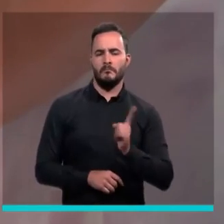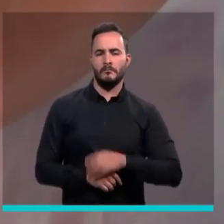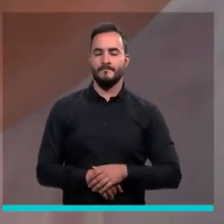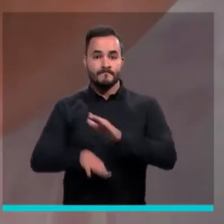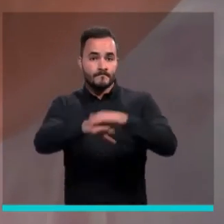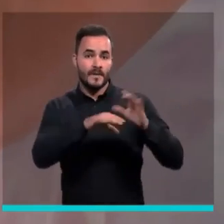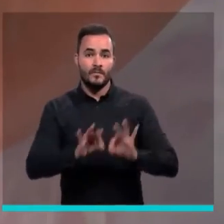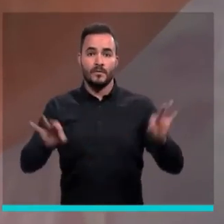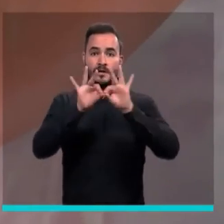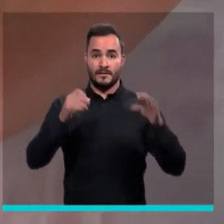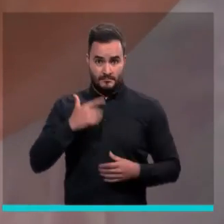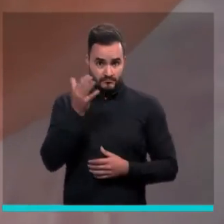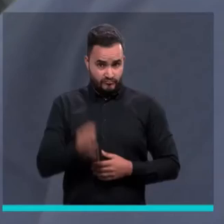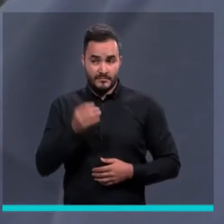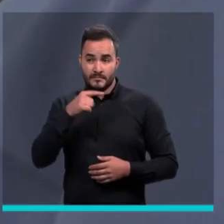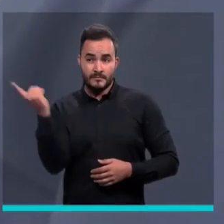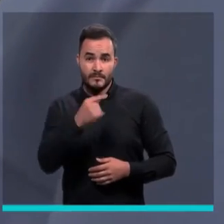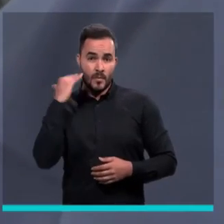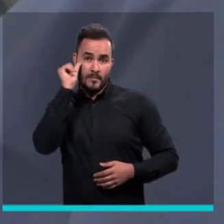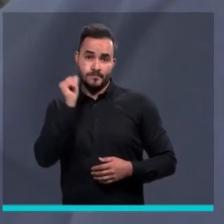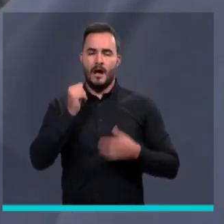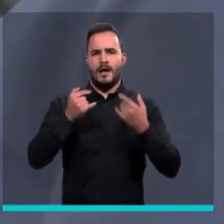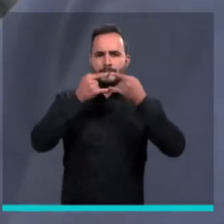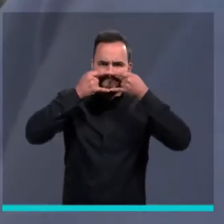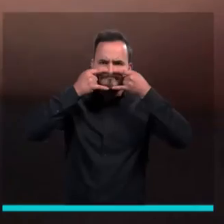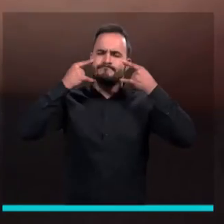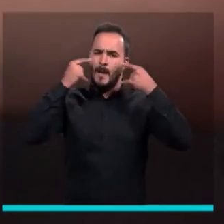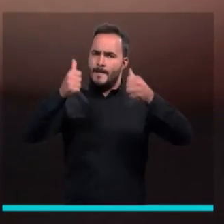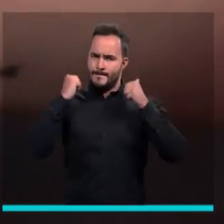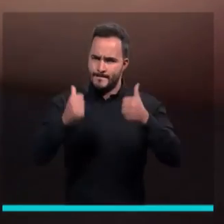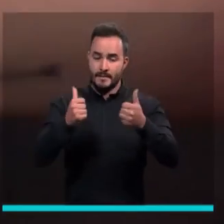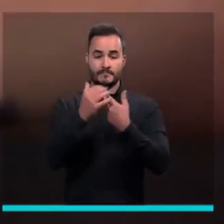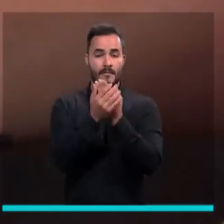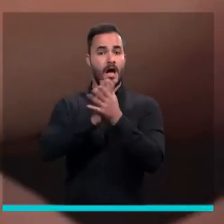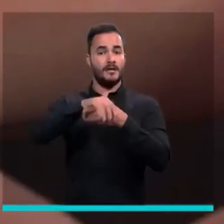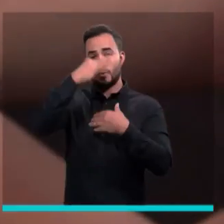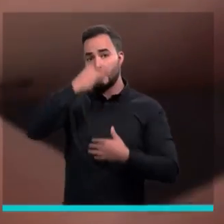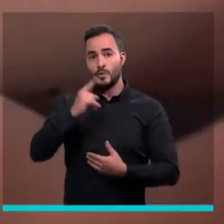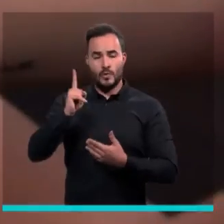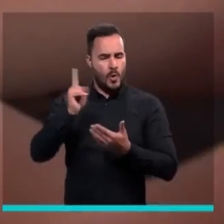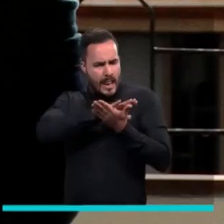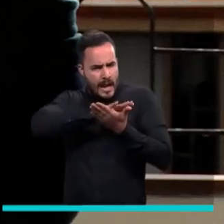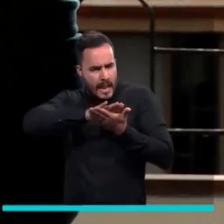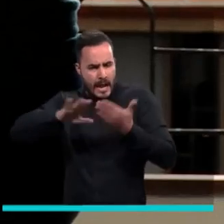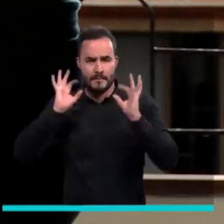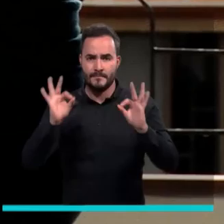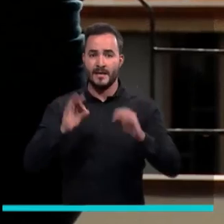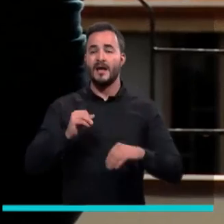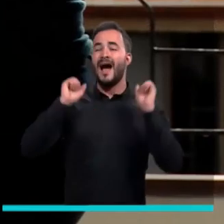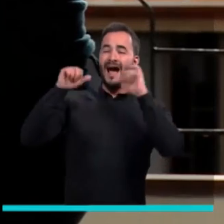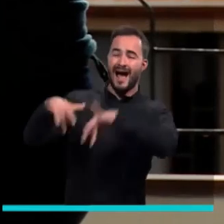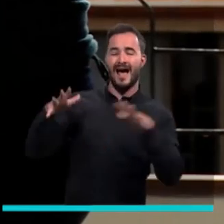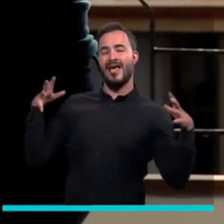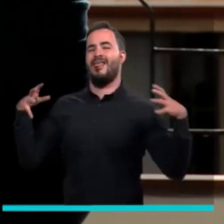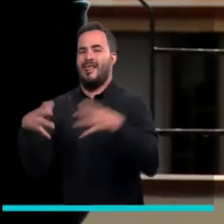¿Qué deben hacer las embarazadas? Es muy importante que siempre tengan su mascarilla bien puesta, higiene adecuada de manos, que